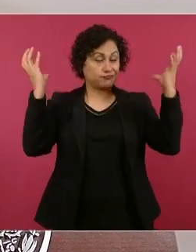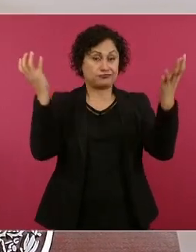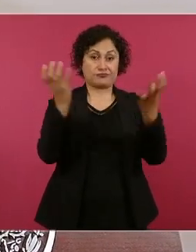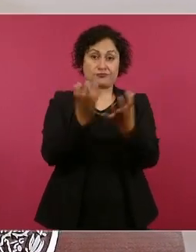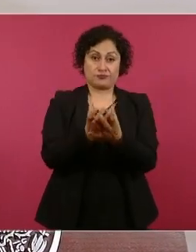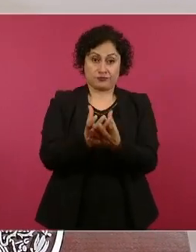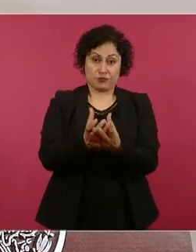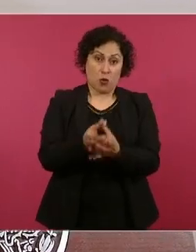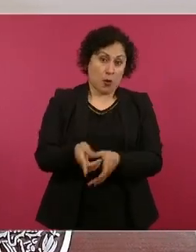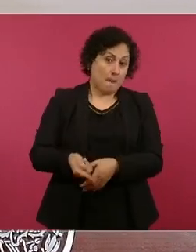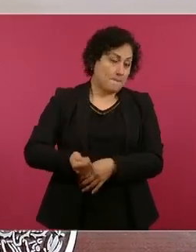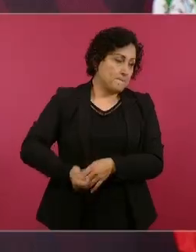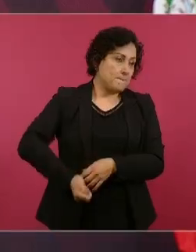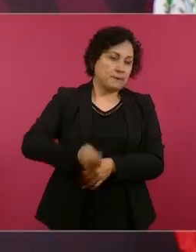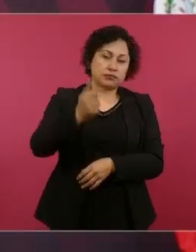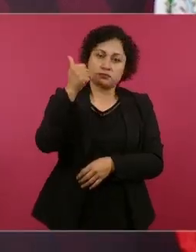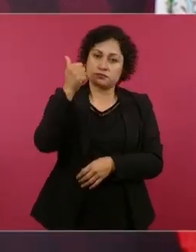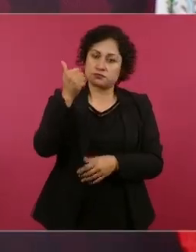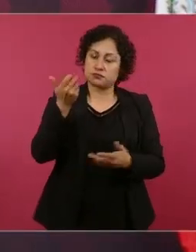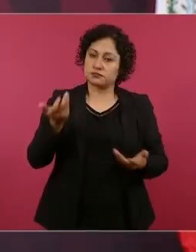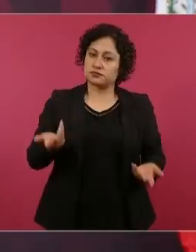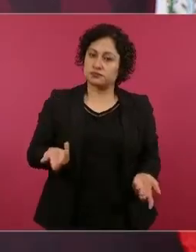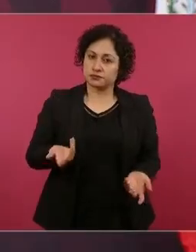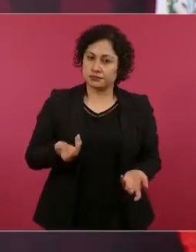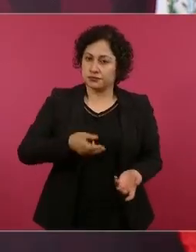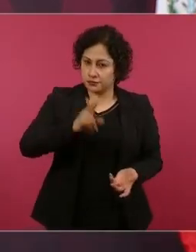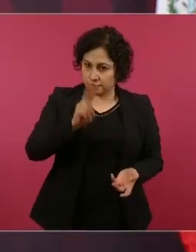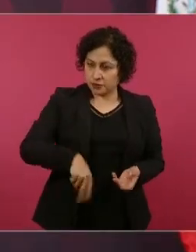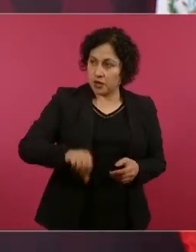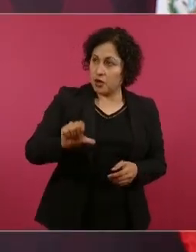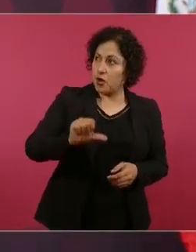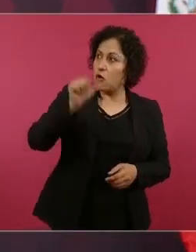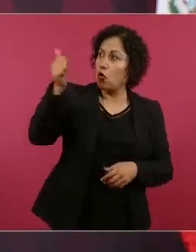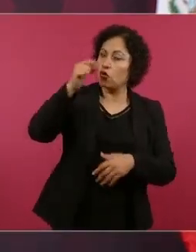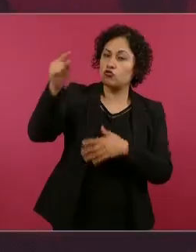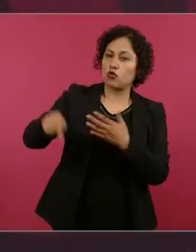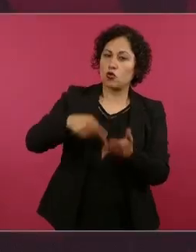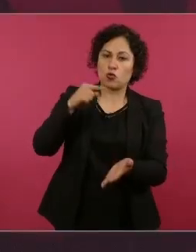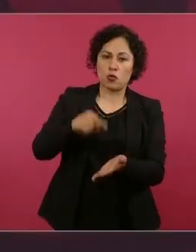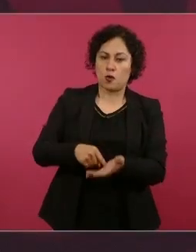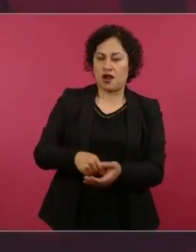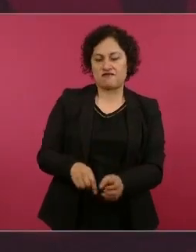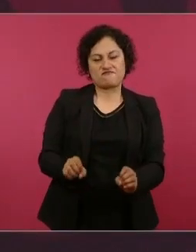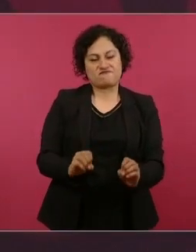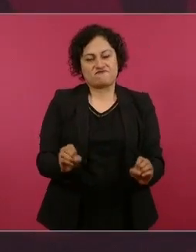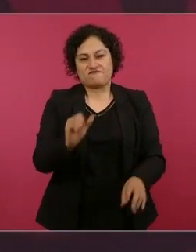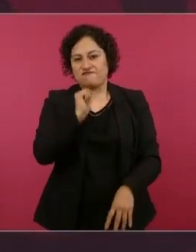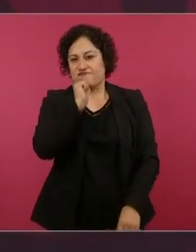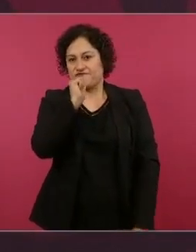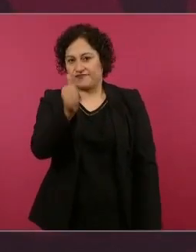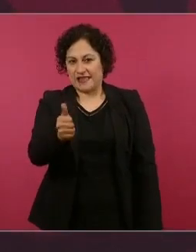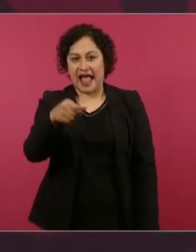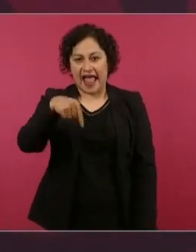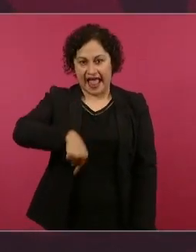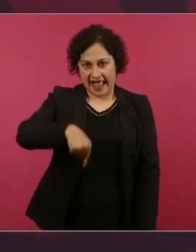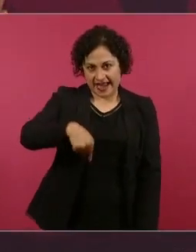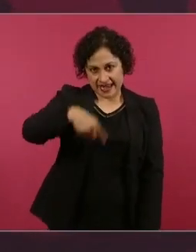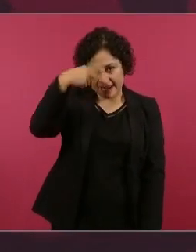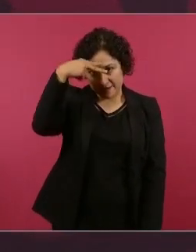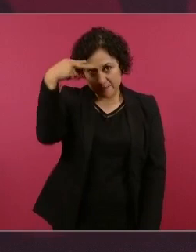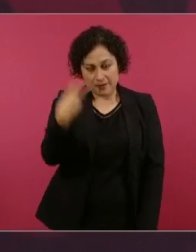Eso no se dio en otras partes, lo que hizo el presidente Juárez. Y lo hizo